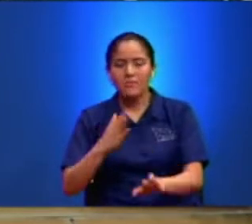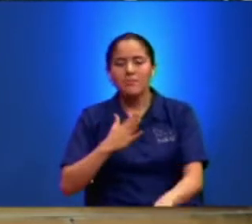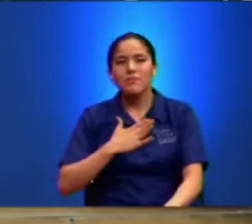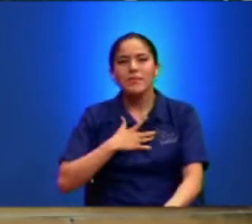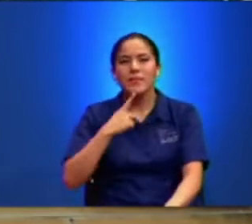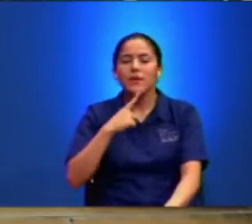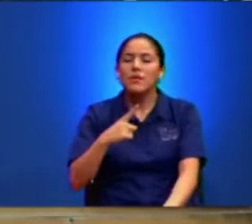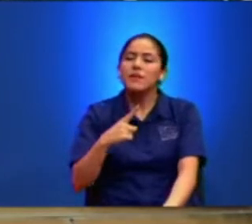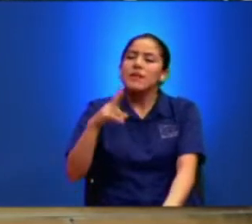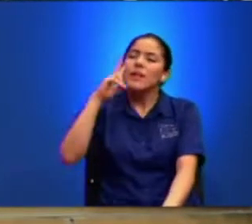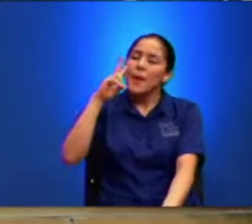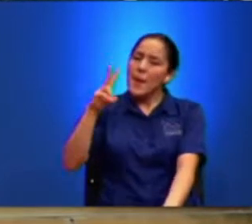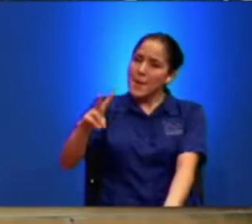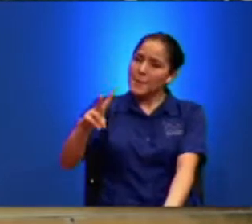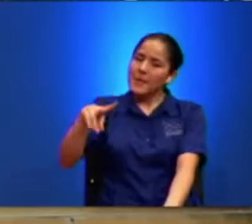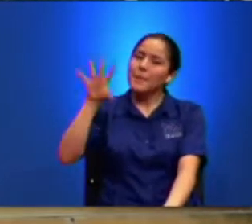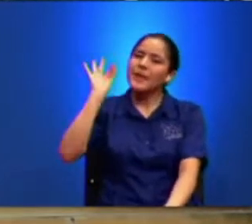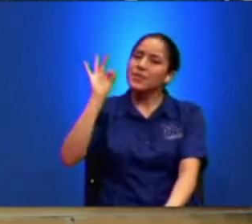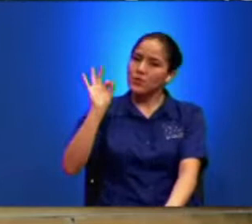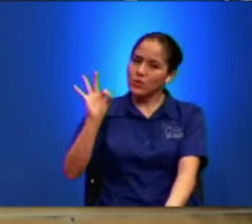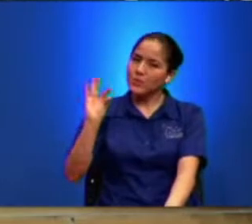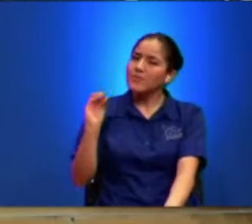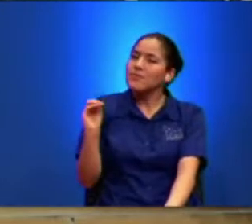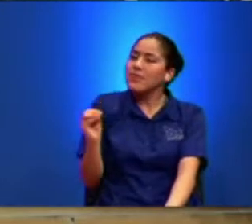Mire pastor Que es lo que hay que hacer